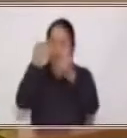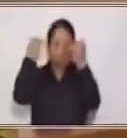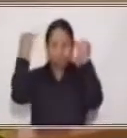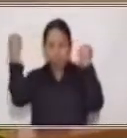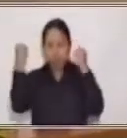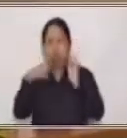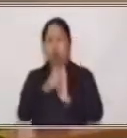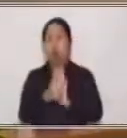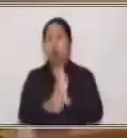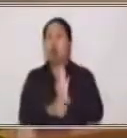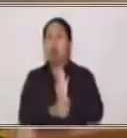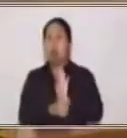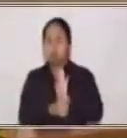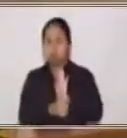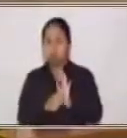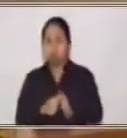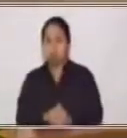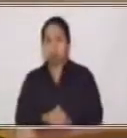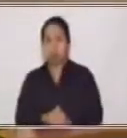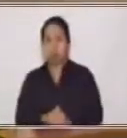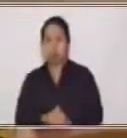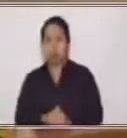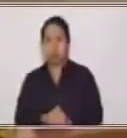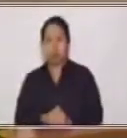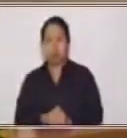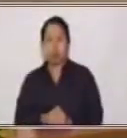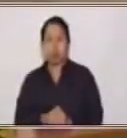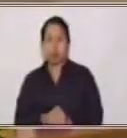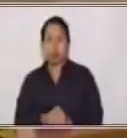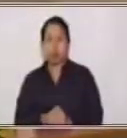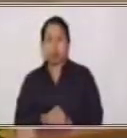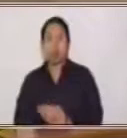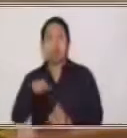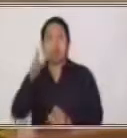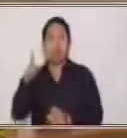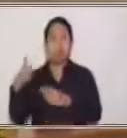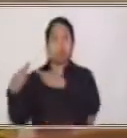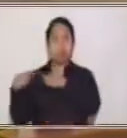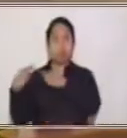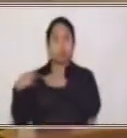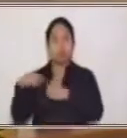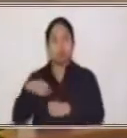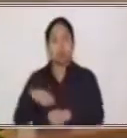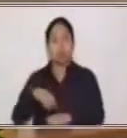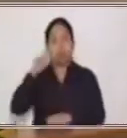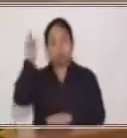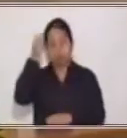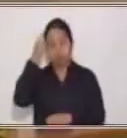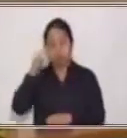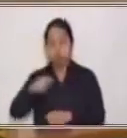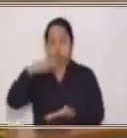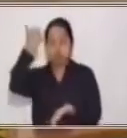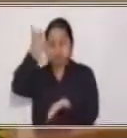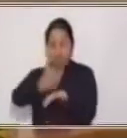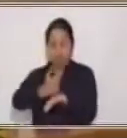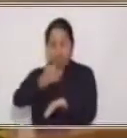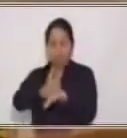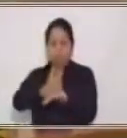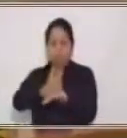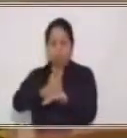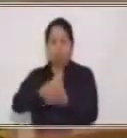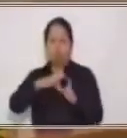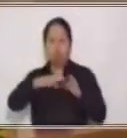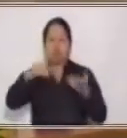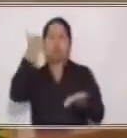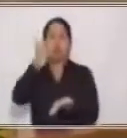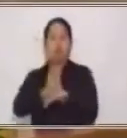gubernativo bajo su gobierno. Se realizó entonces la impresión de este billete y se autorizó,